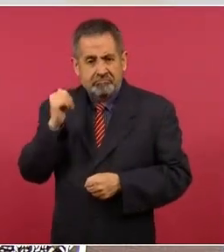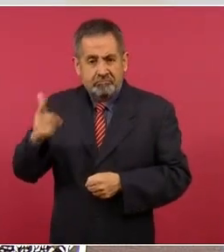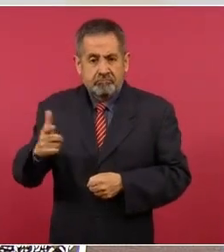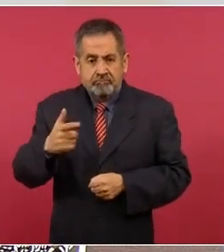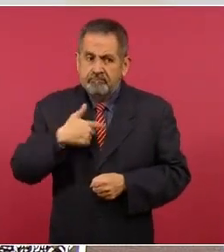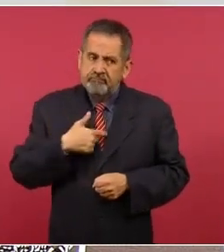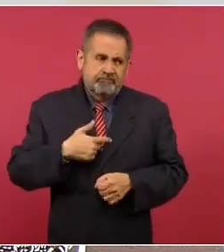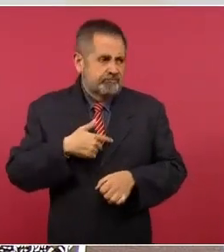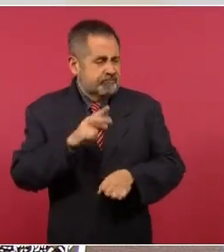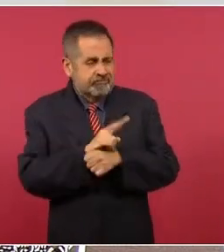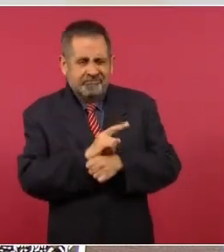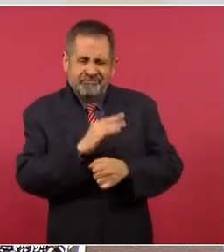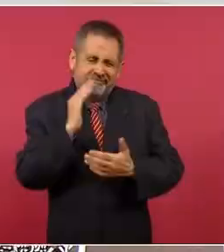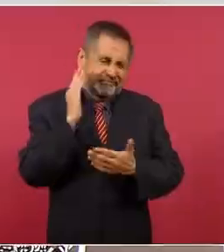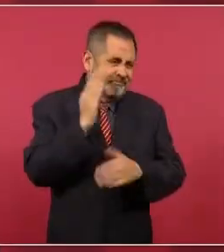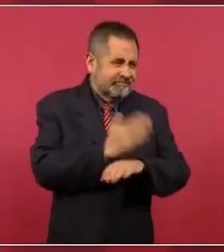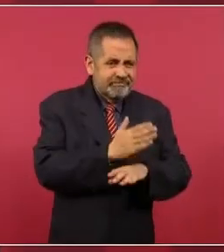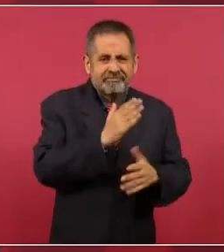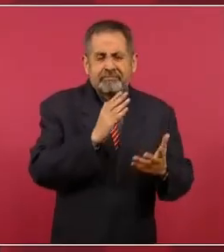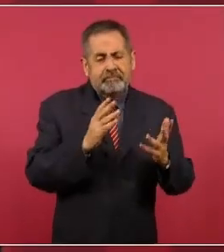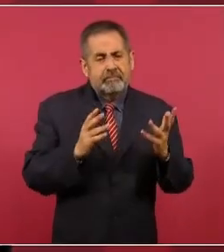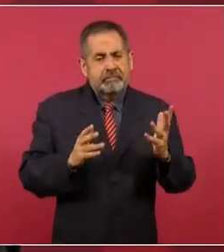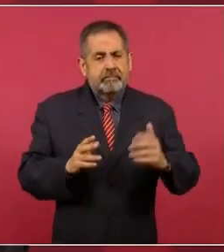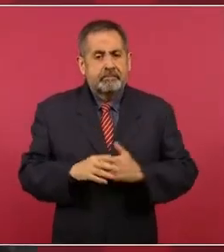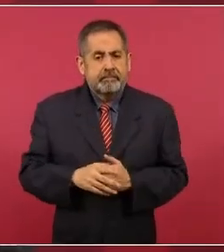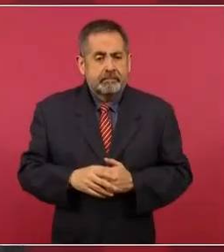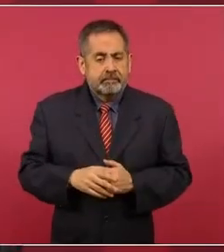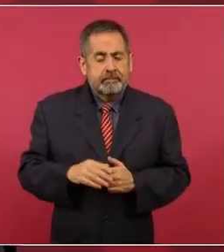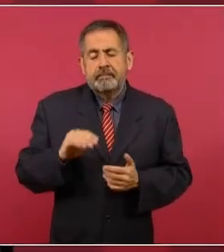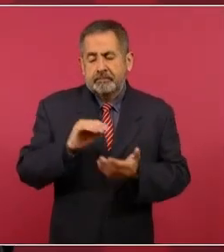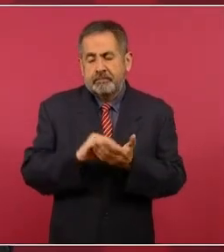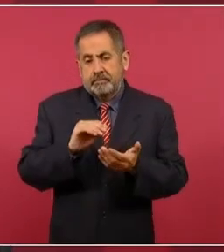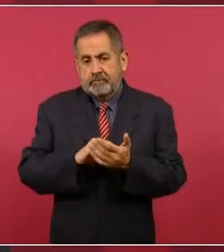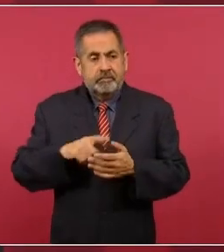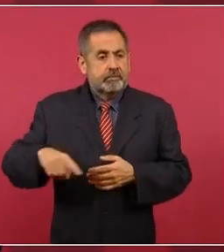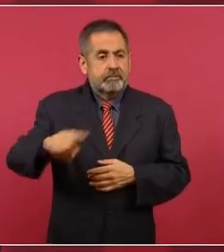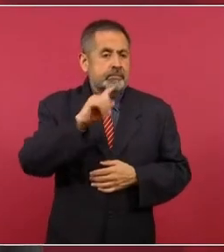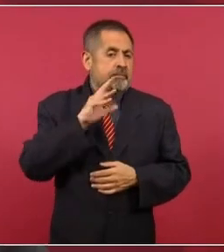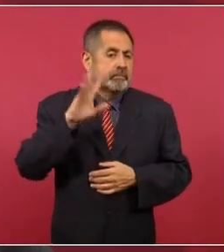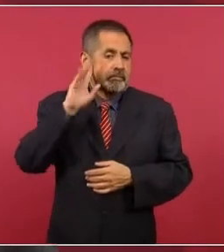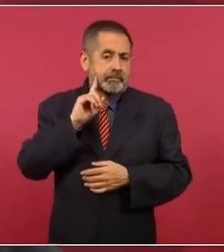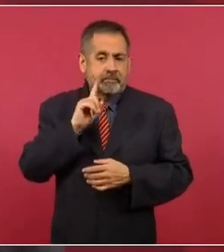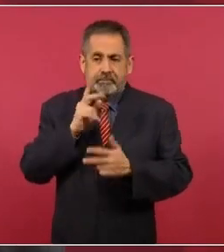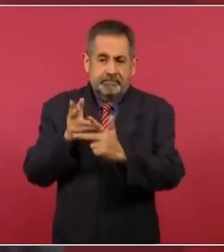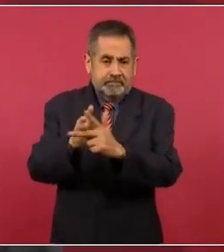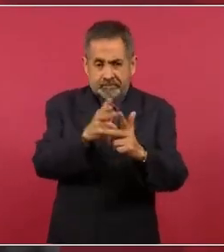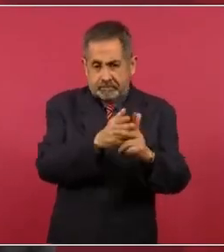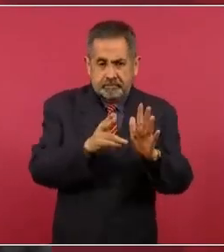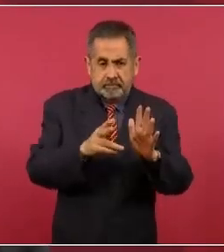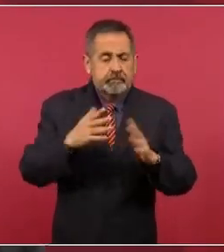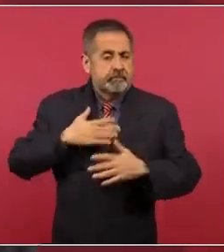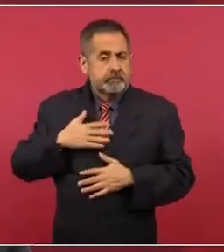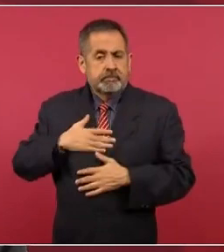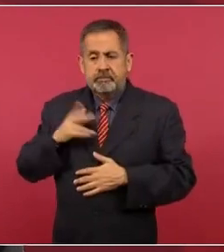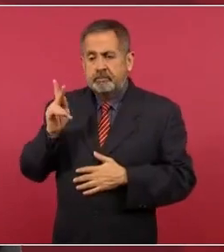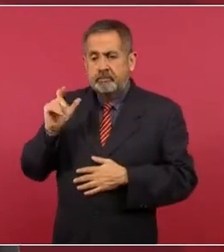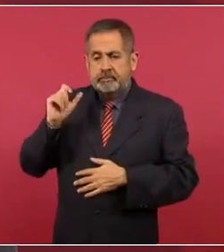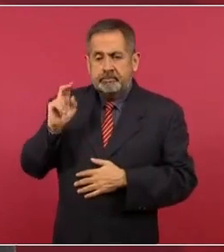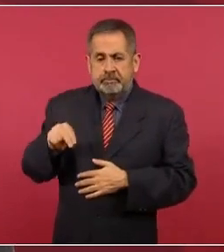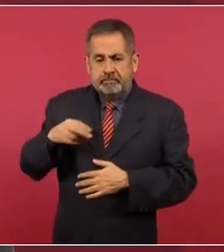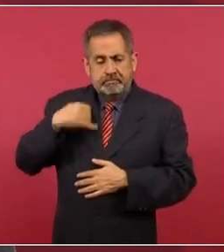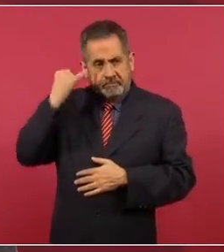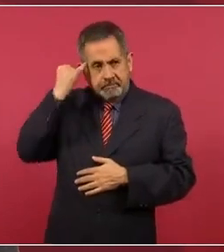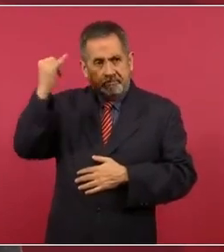feminicidios, hay un plan con este